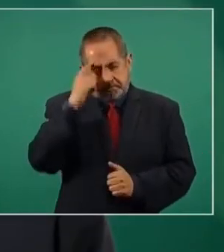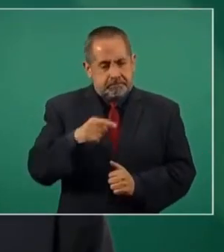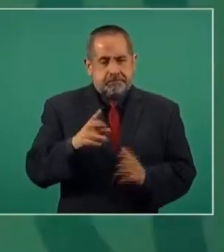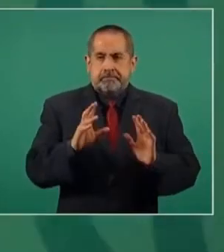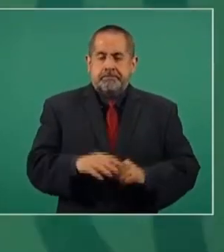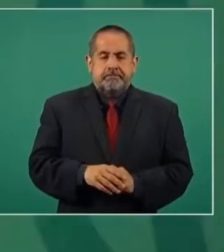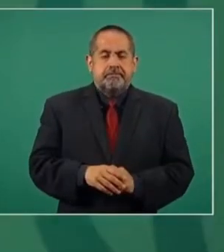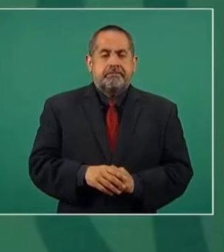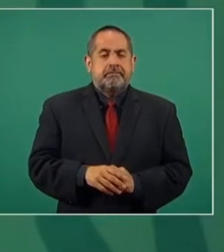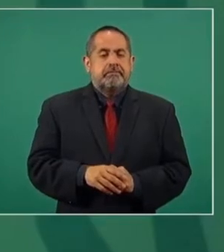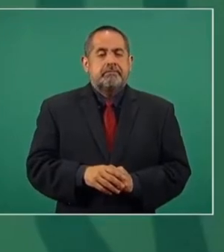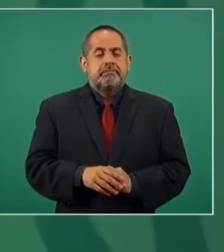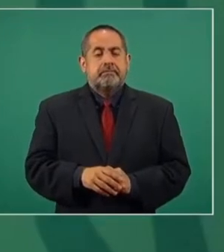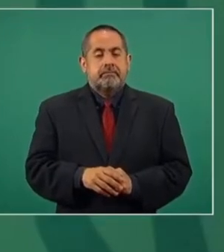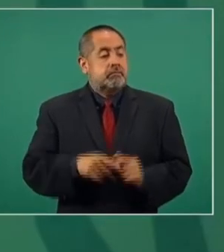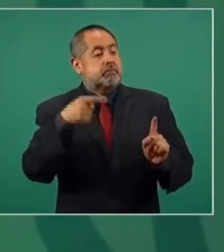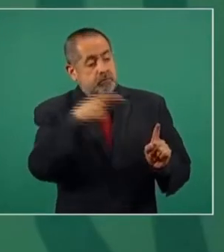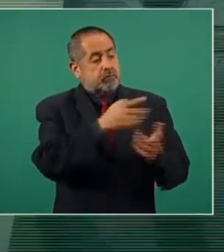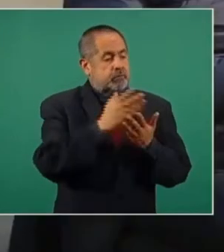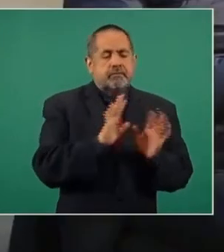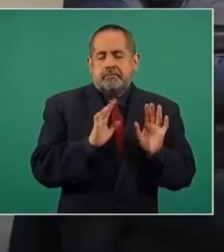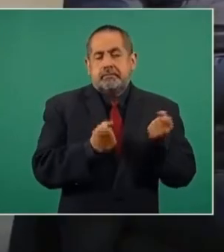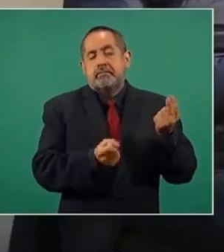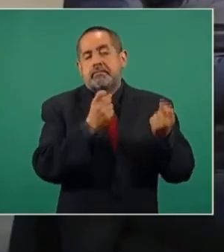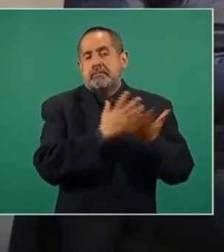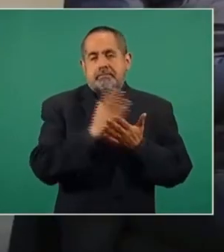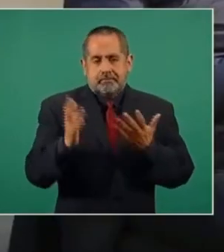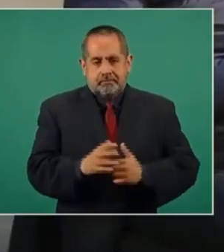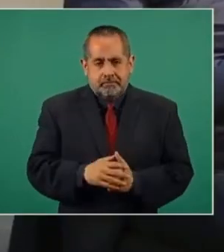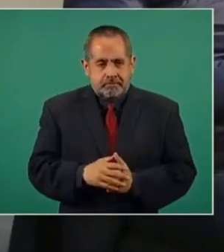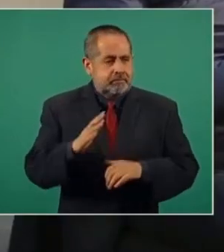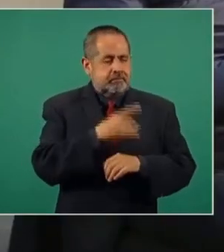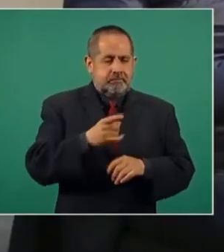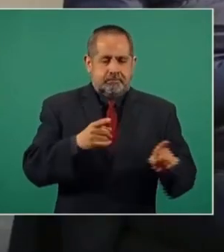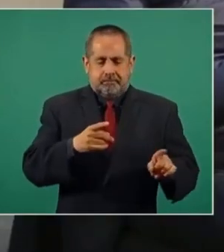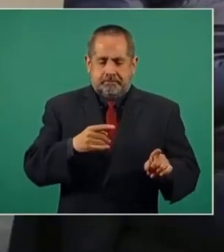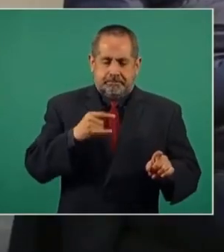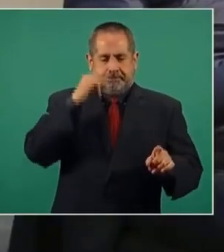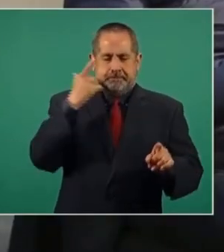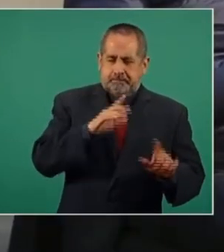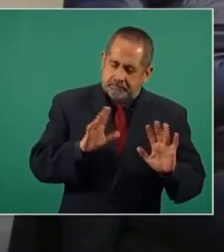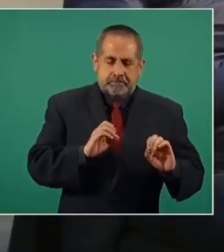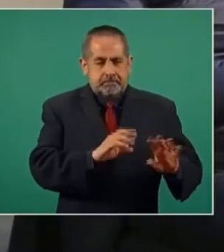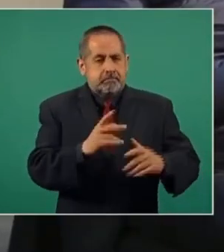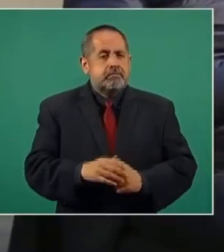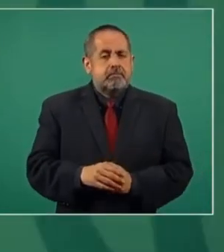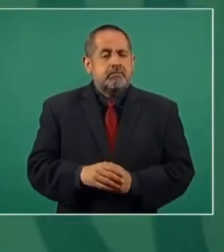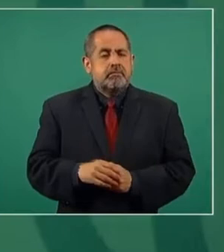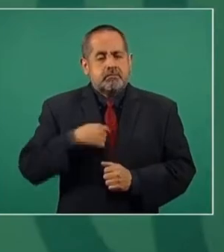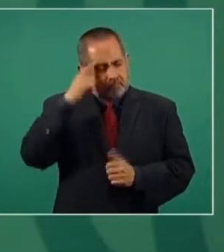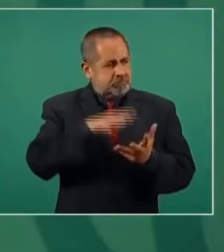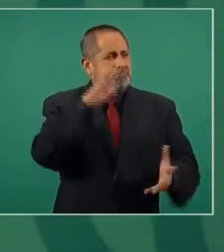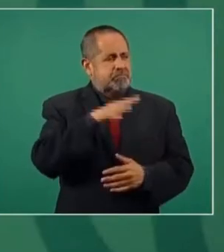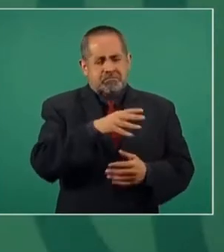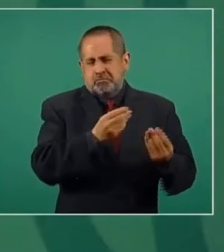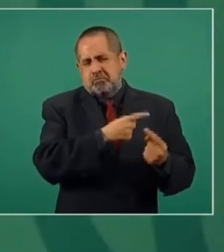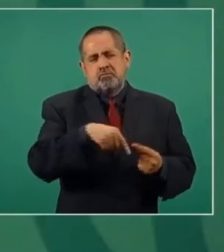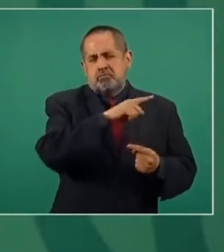no señalar a ningún medio, porque sería de mal gusto. Diría que en general,